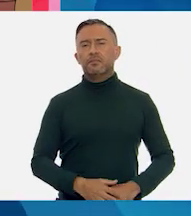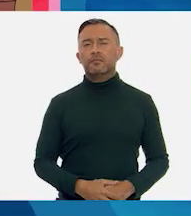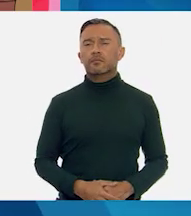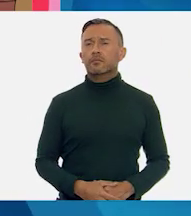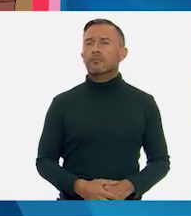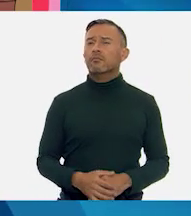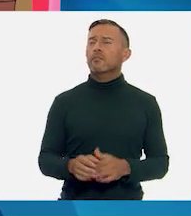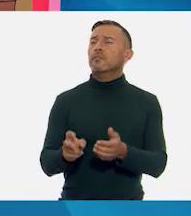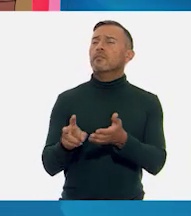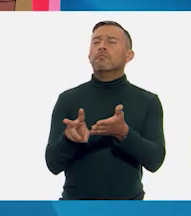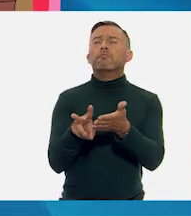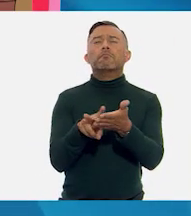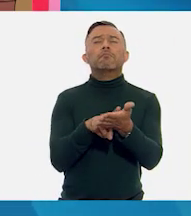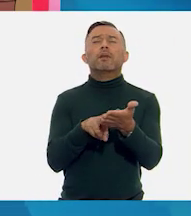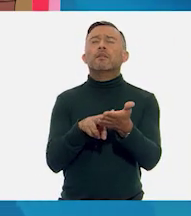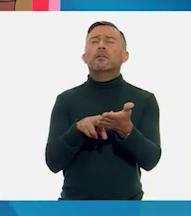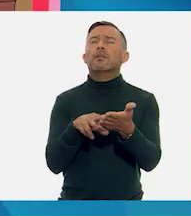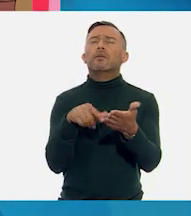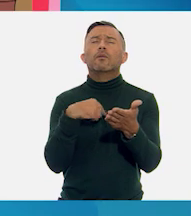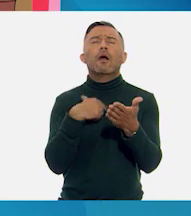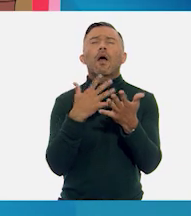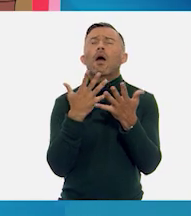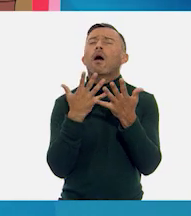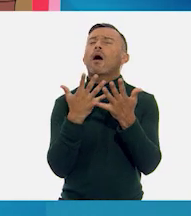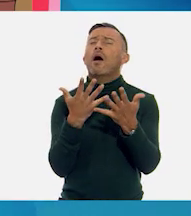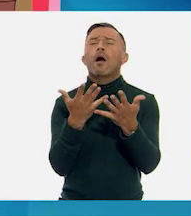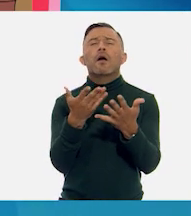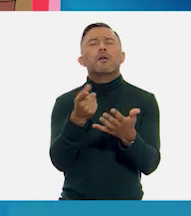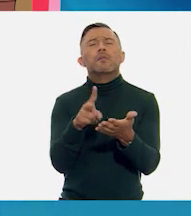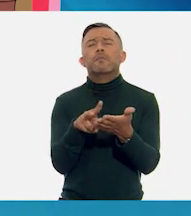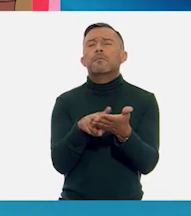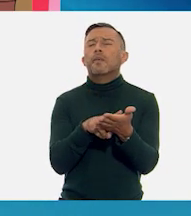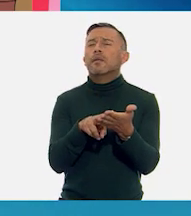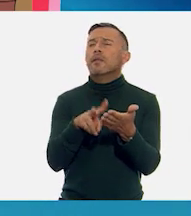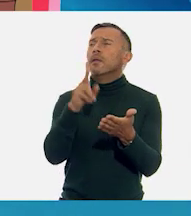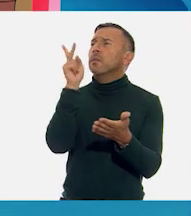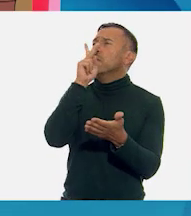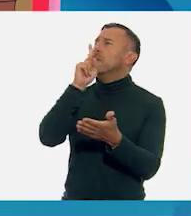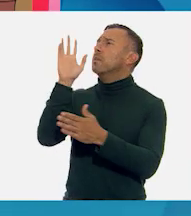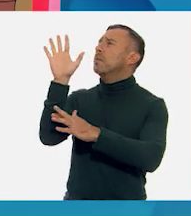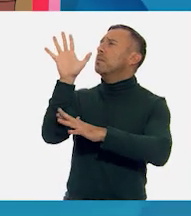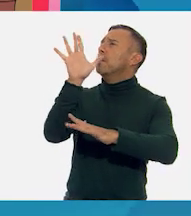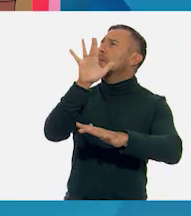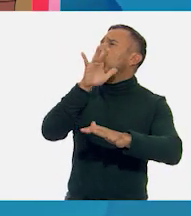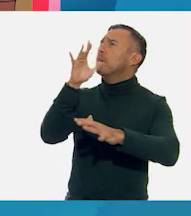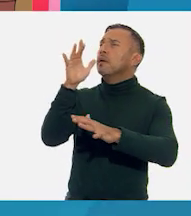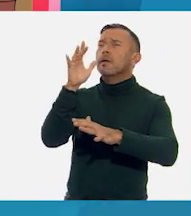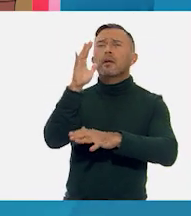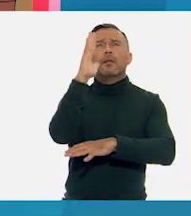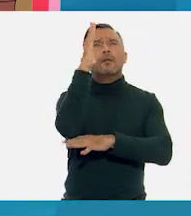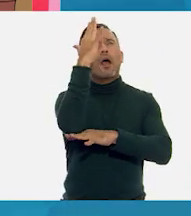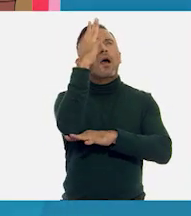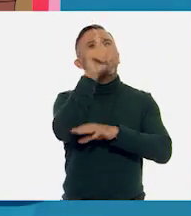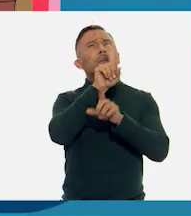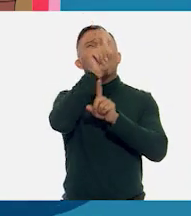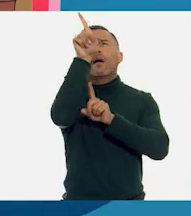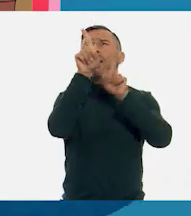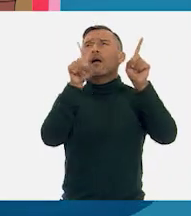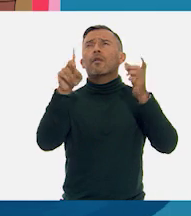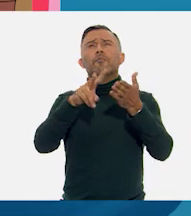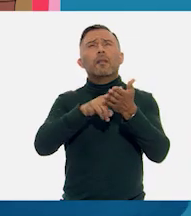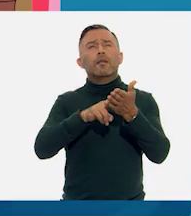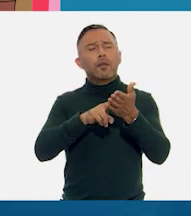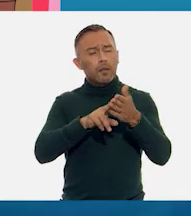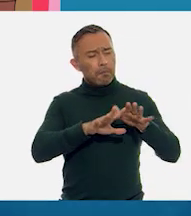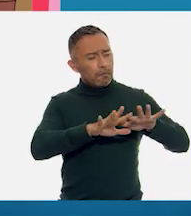Verde, que te quiero, verde. Verde, viento, verdes ramas, el barco sobre la